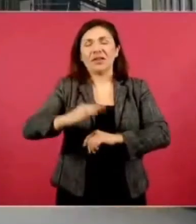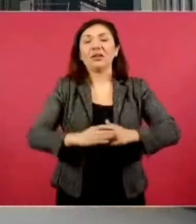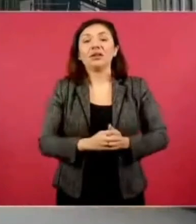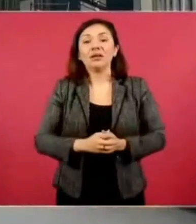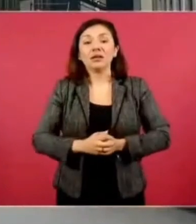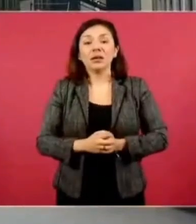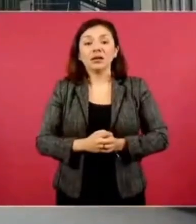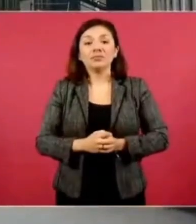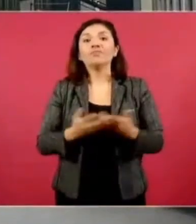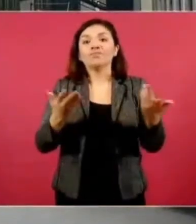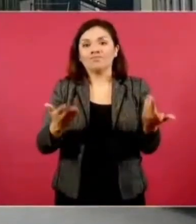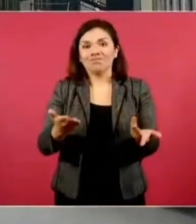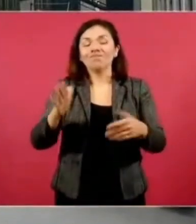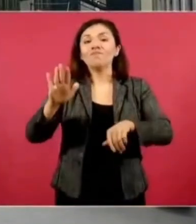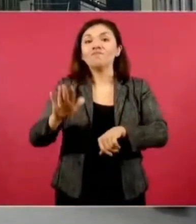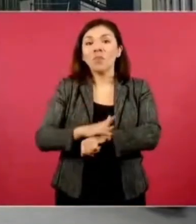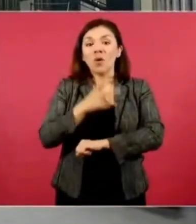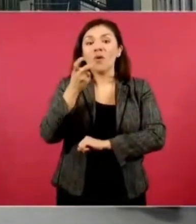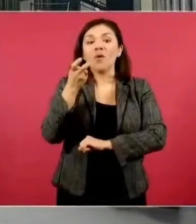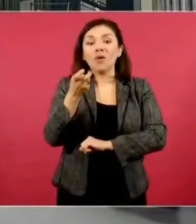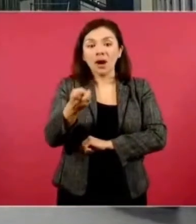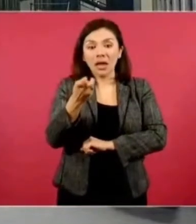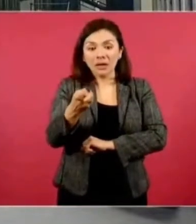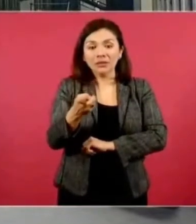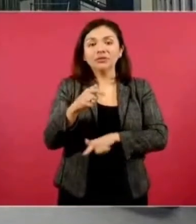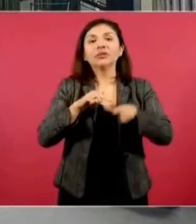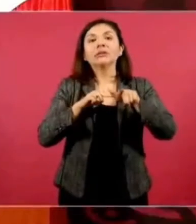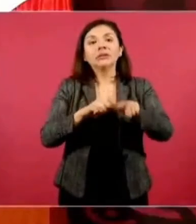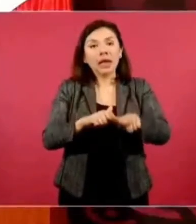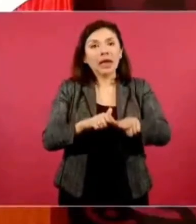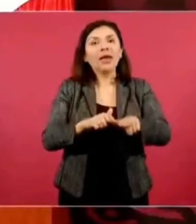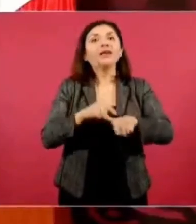por eso también es que se va avanzando